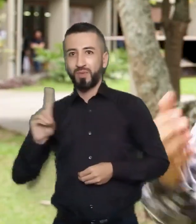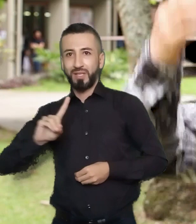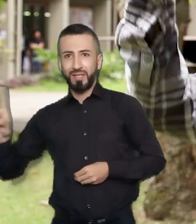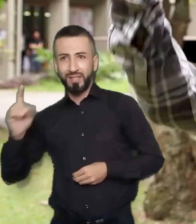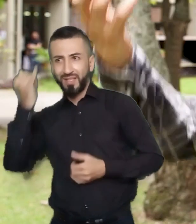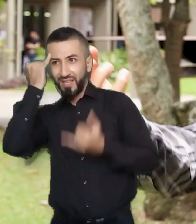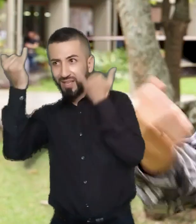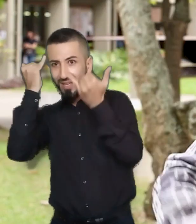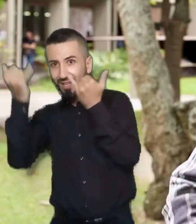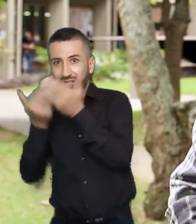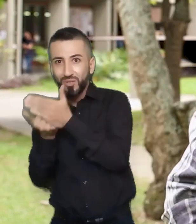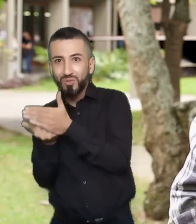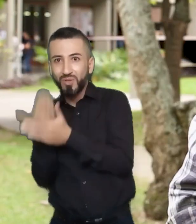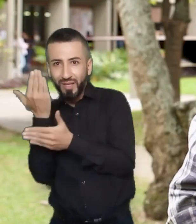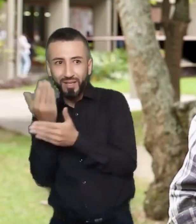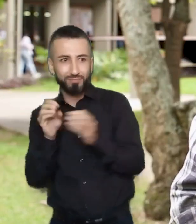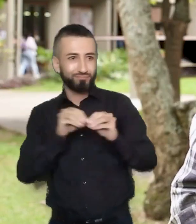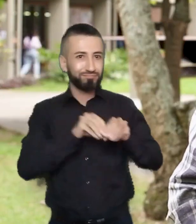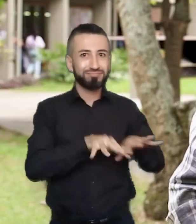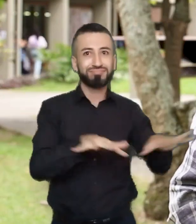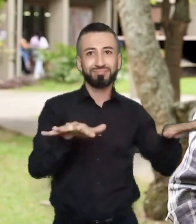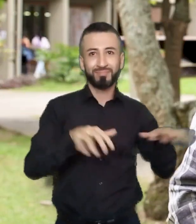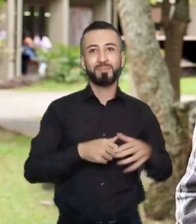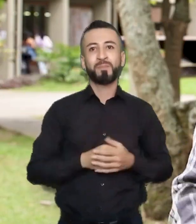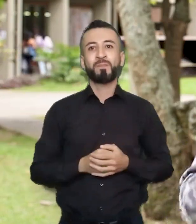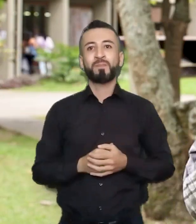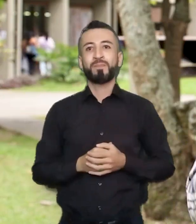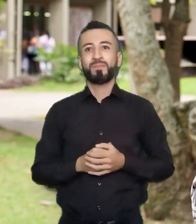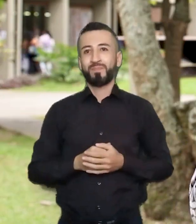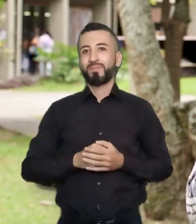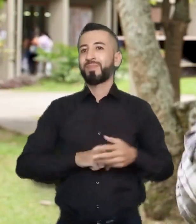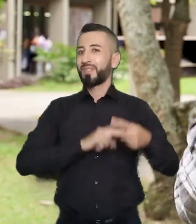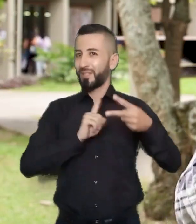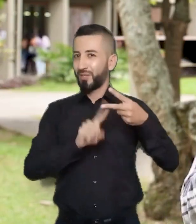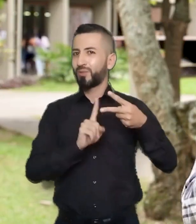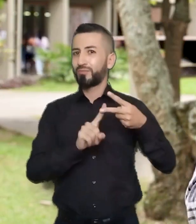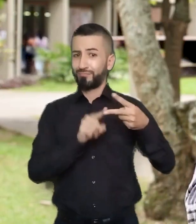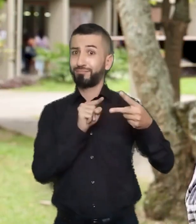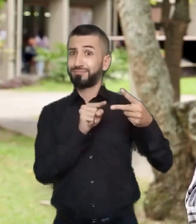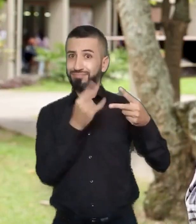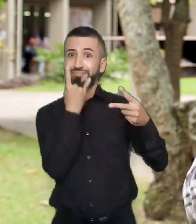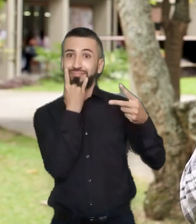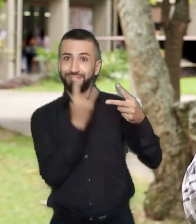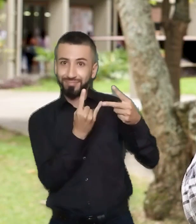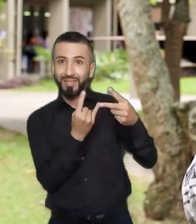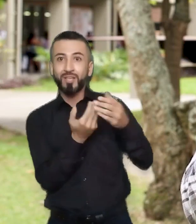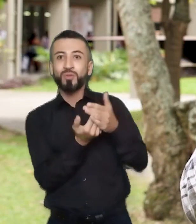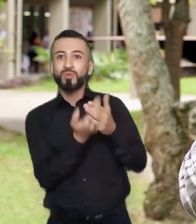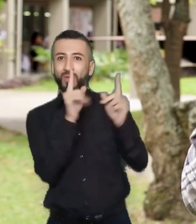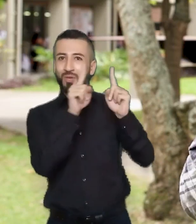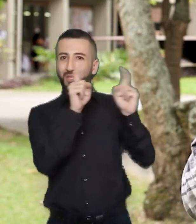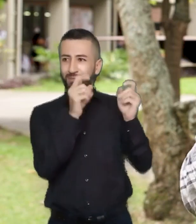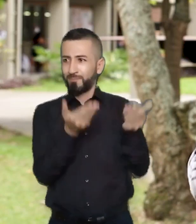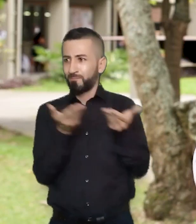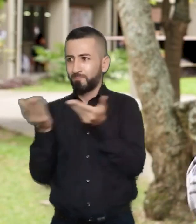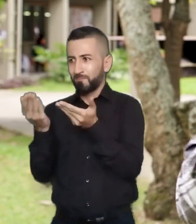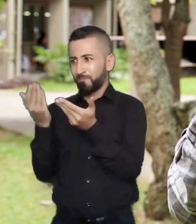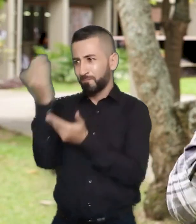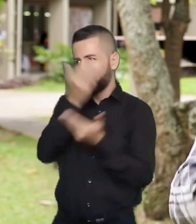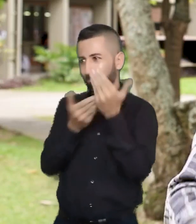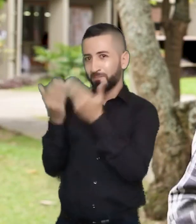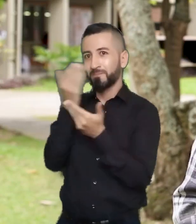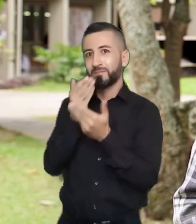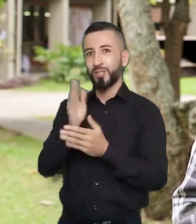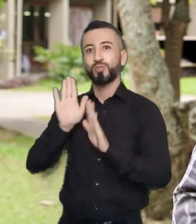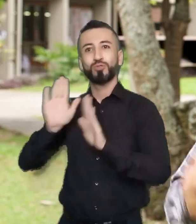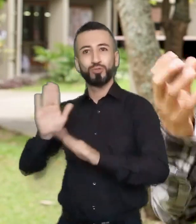asociadas, digamos, a ese rechazo. Y un segundo factor que es bien interesante, quizás incluso novedoso para el análisis